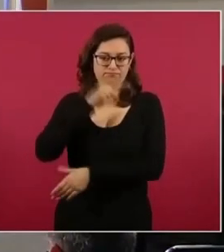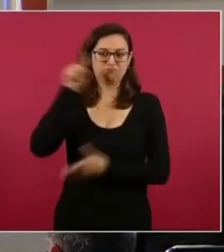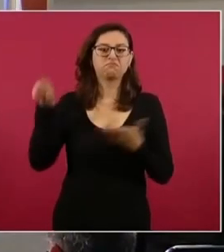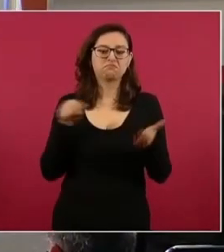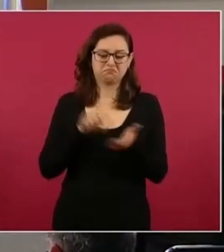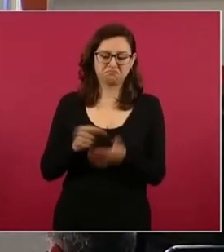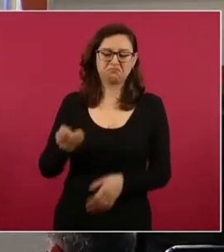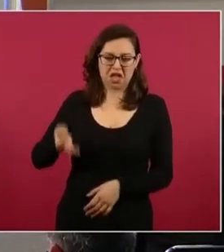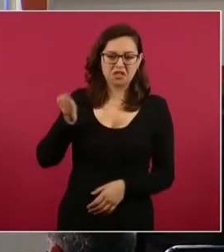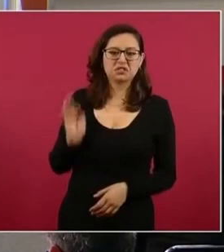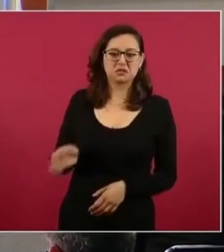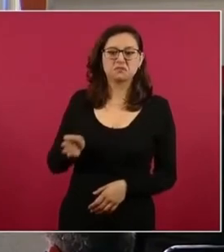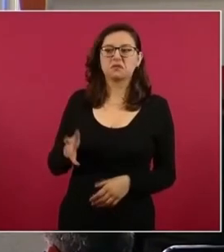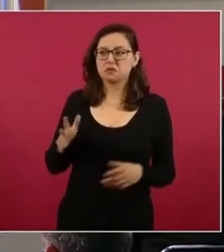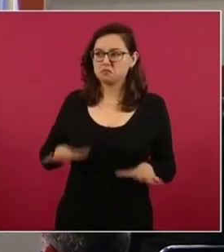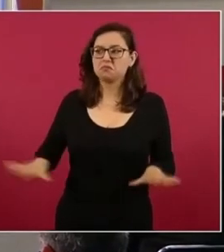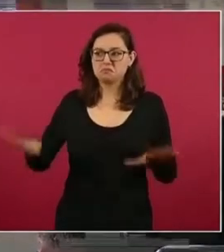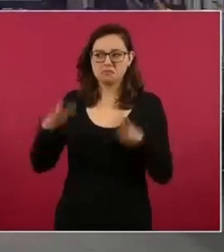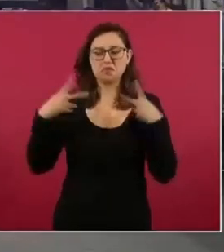entonces por eso